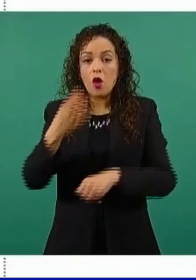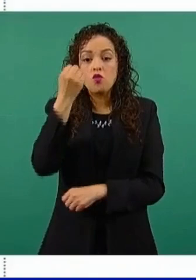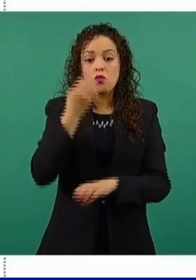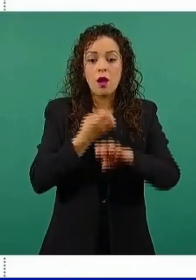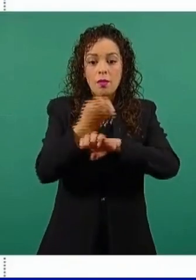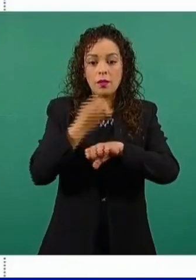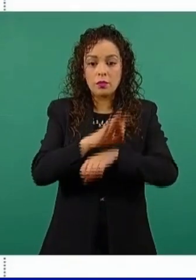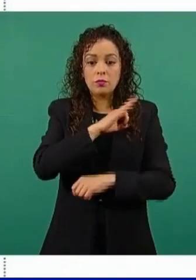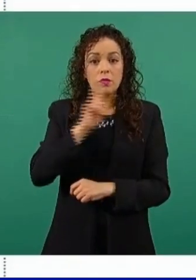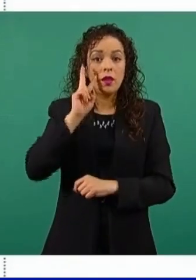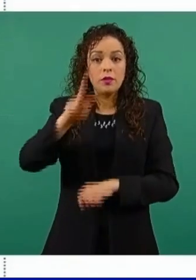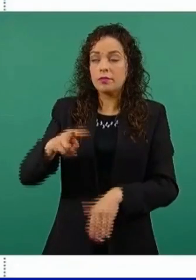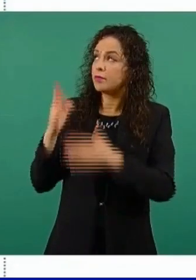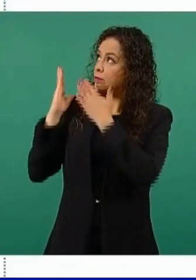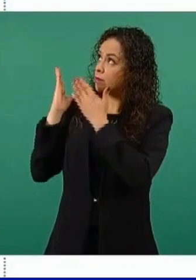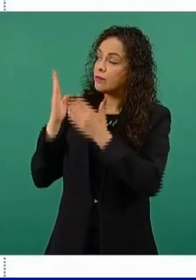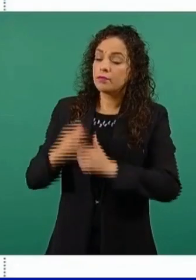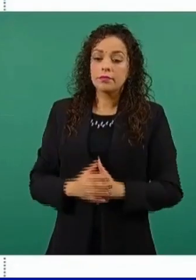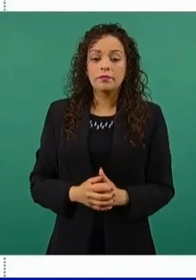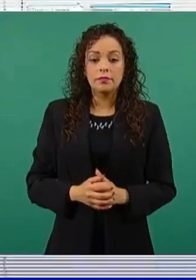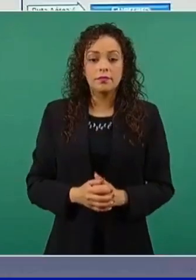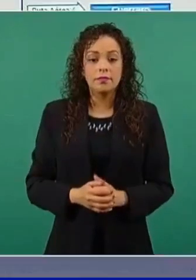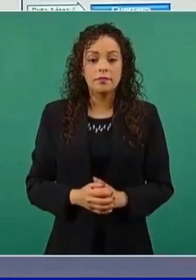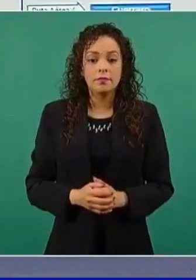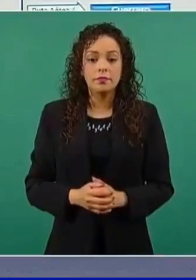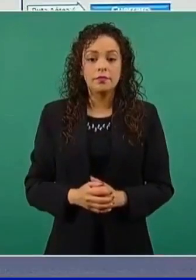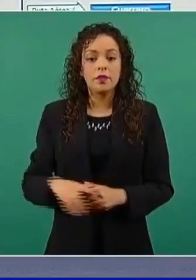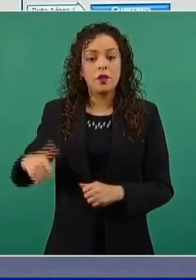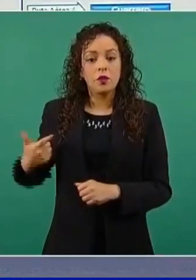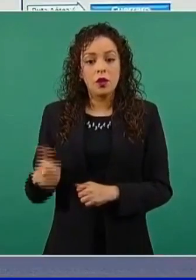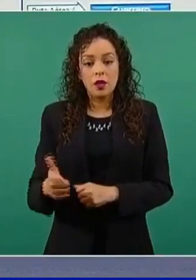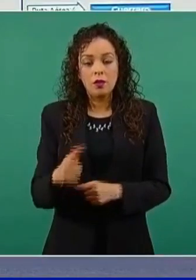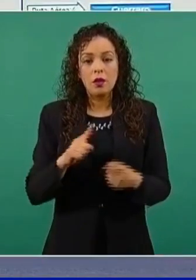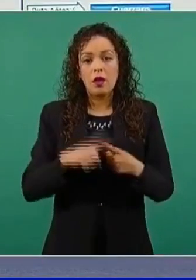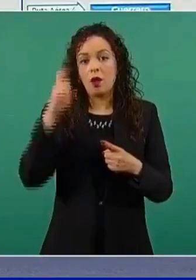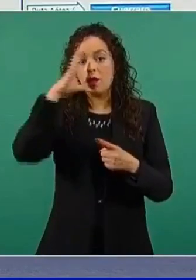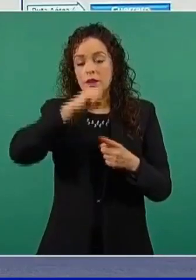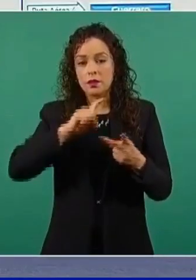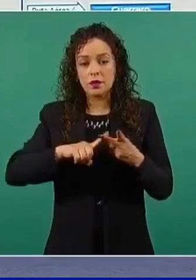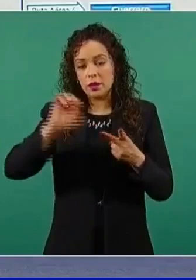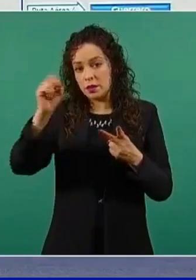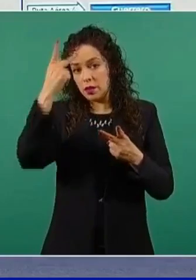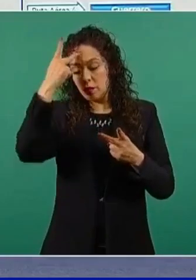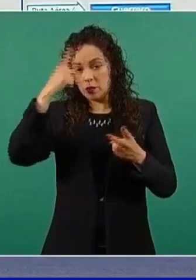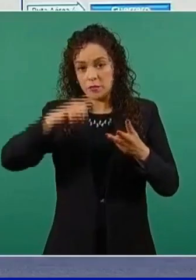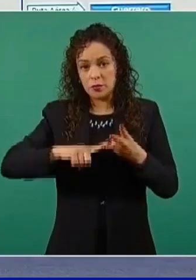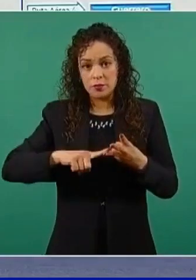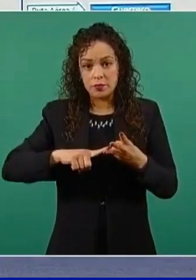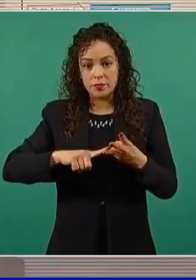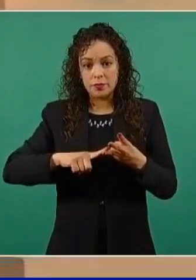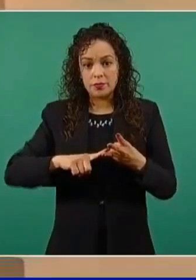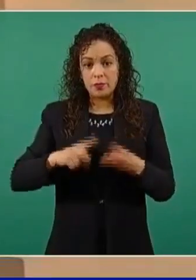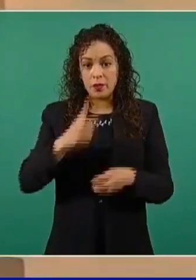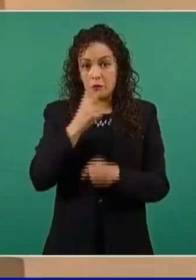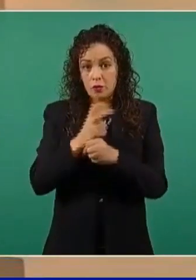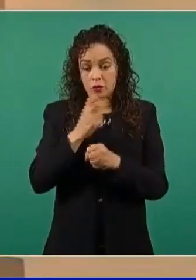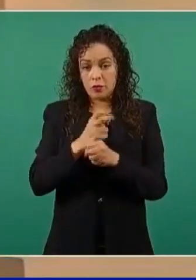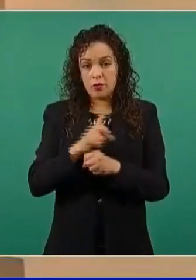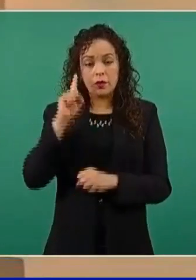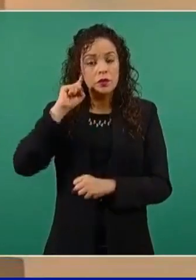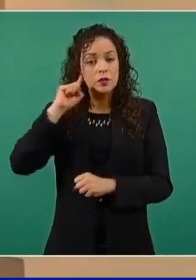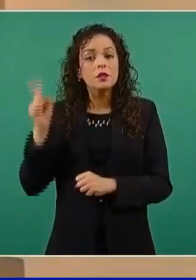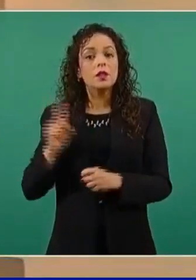rutas son la ruta 1 para Guanajuato, Guascalientes y San Luis Potosí. La ruta 2, Zacatecas,